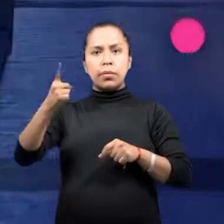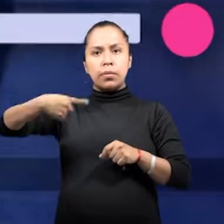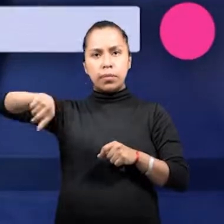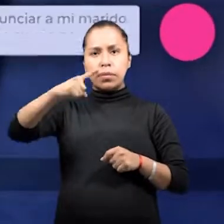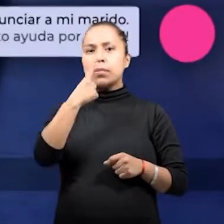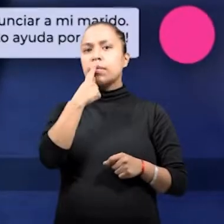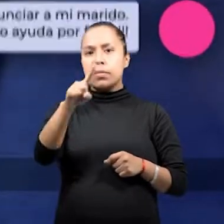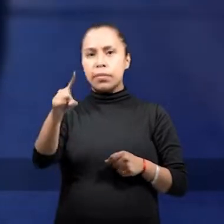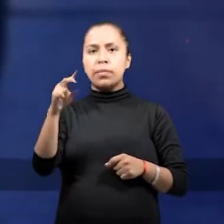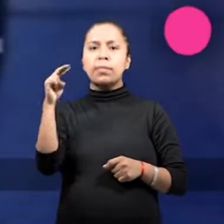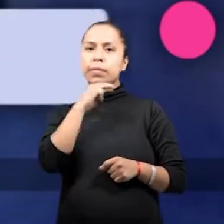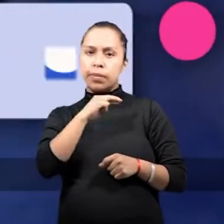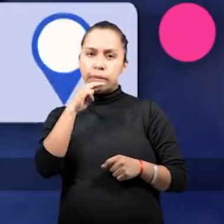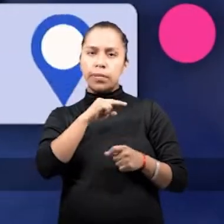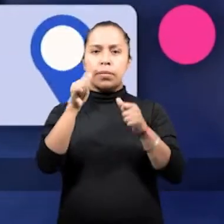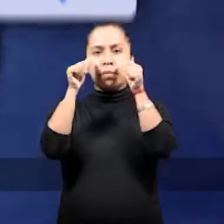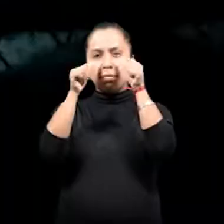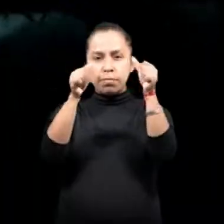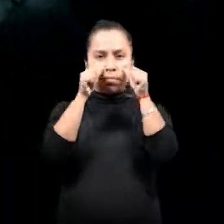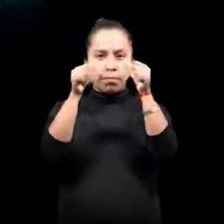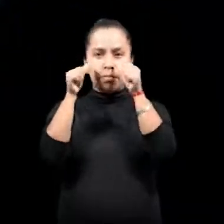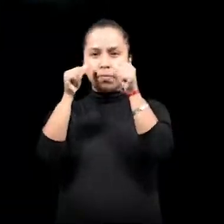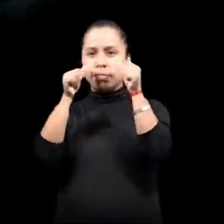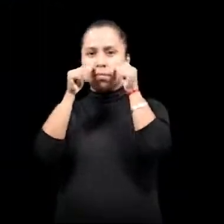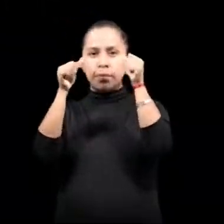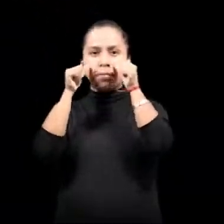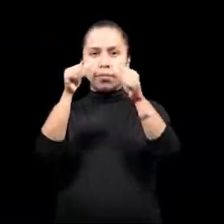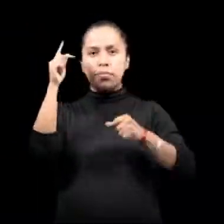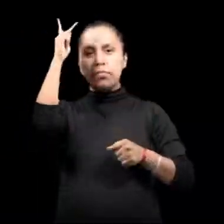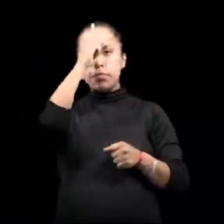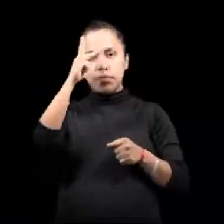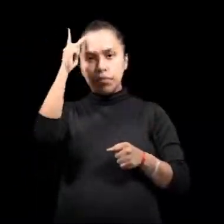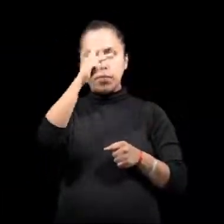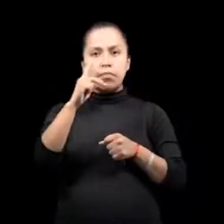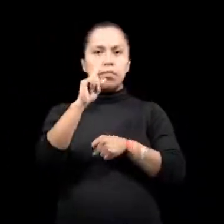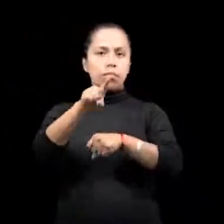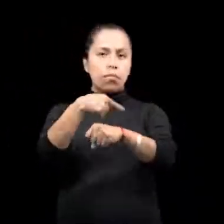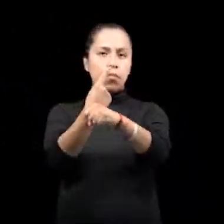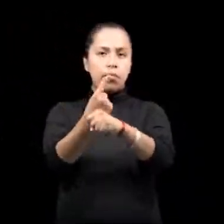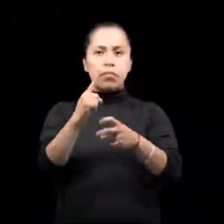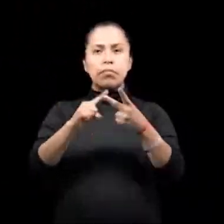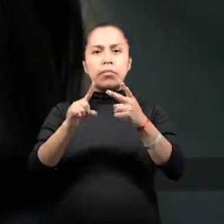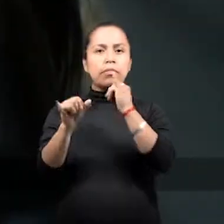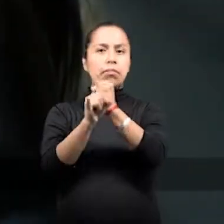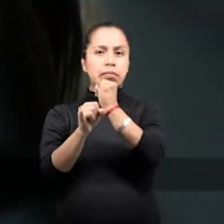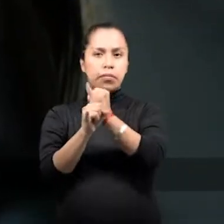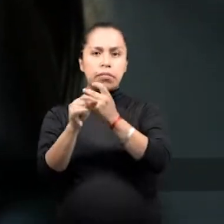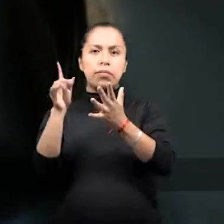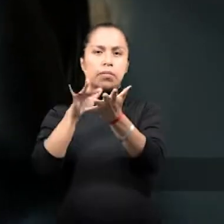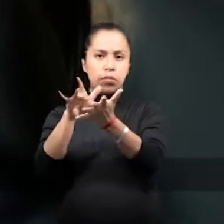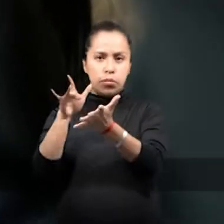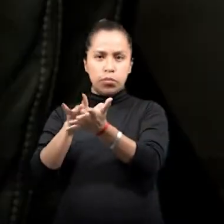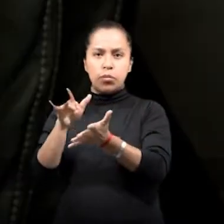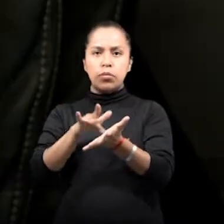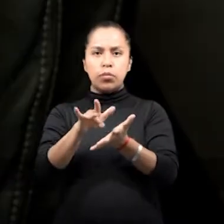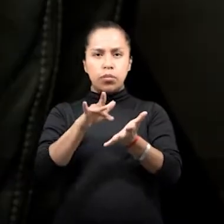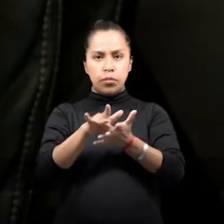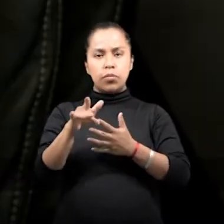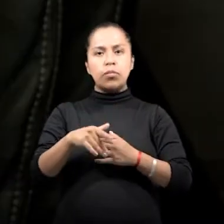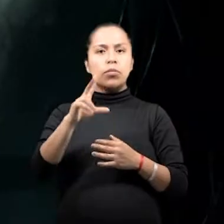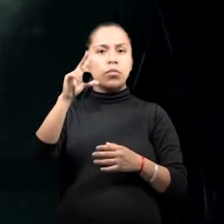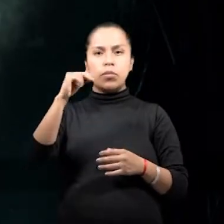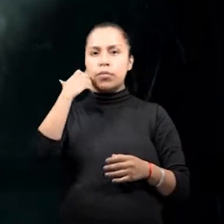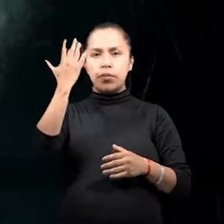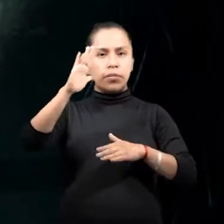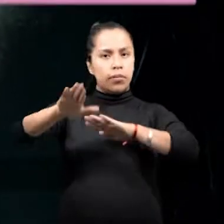y actuar de forma rápida en la prevención y combate al tráfico y al abuso de mujeres y menores. Crímenes físicos, morales y cibernéticos contra